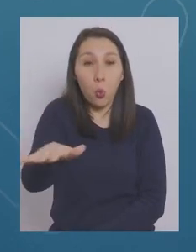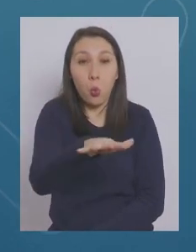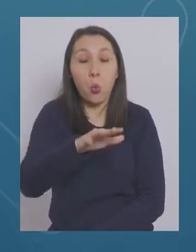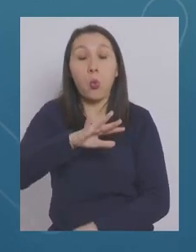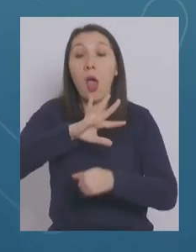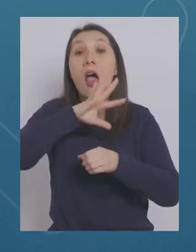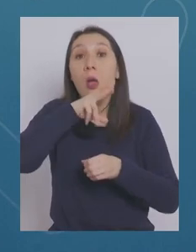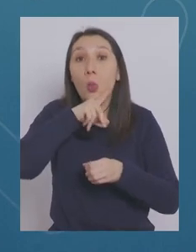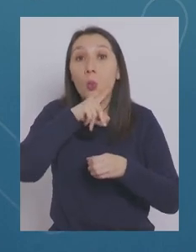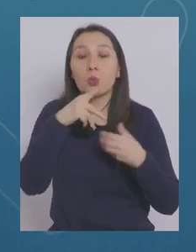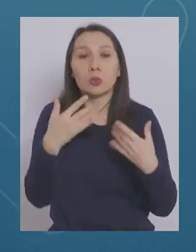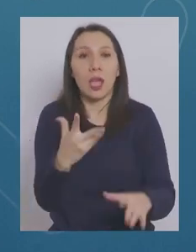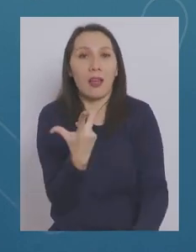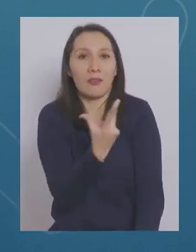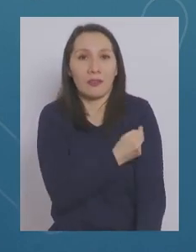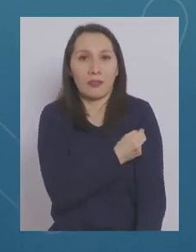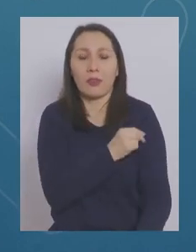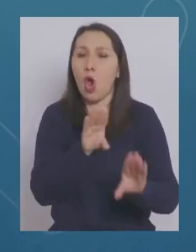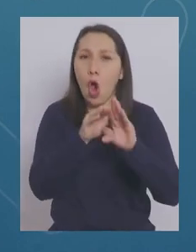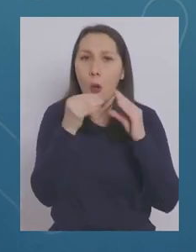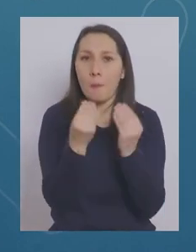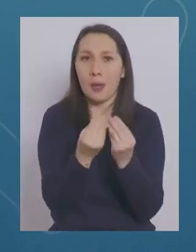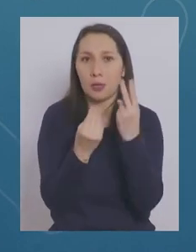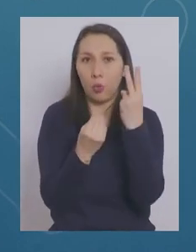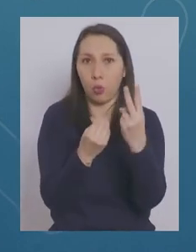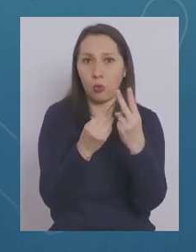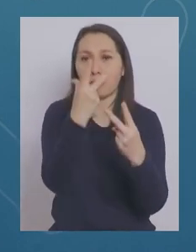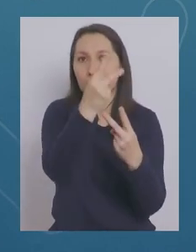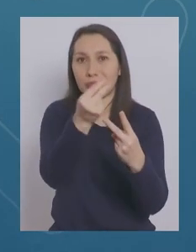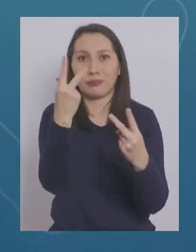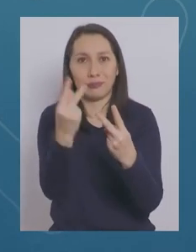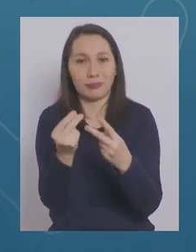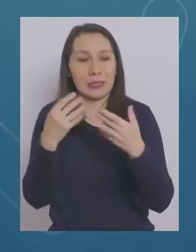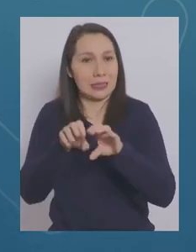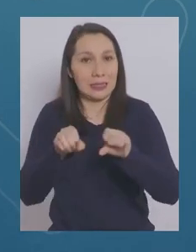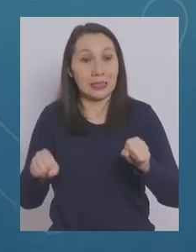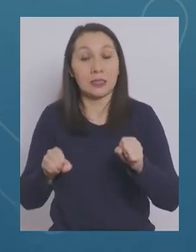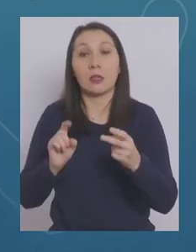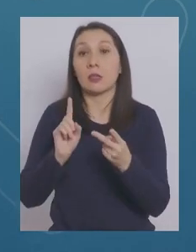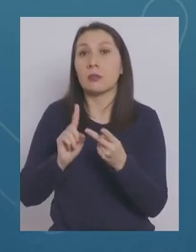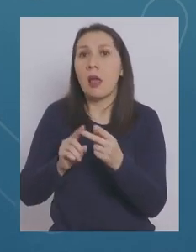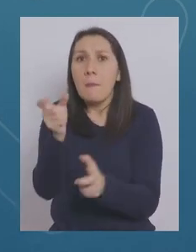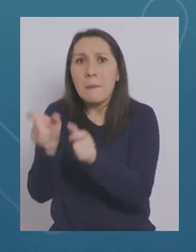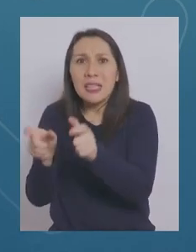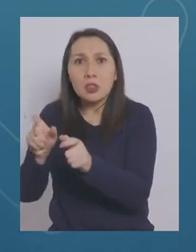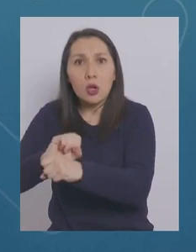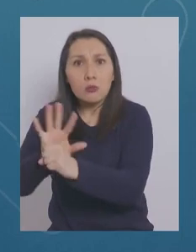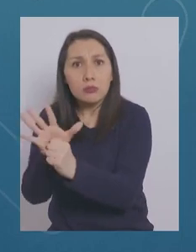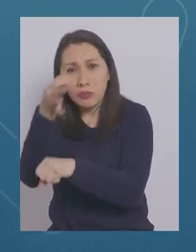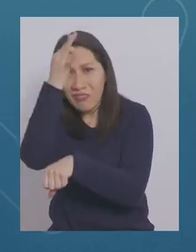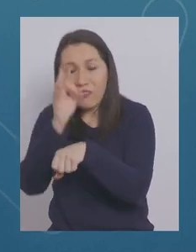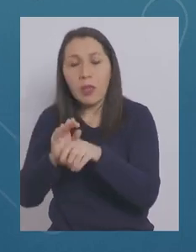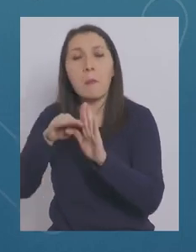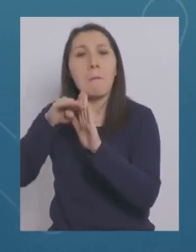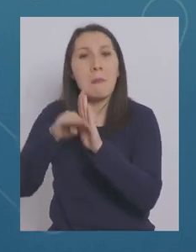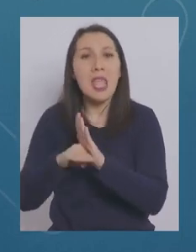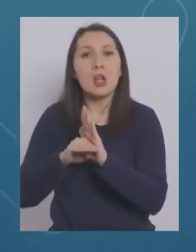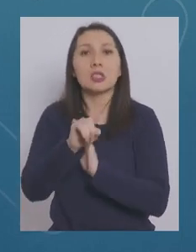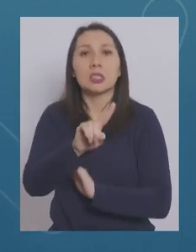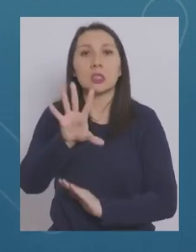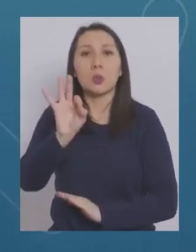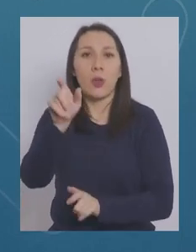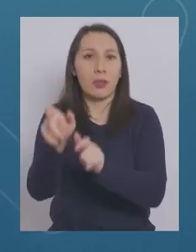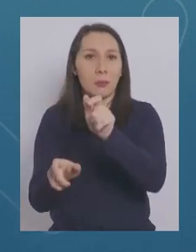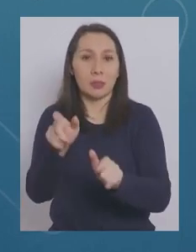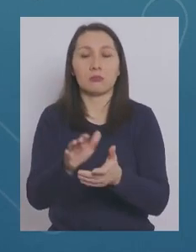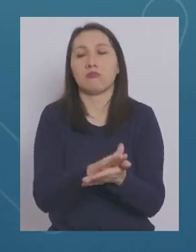adulta vacunada con el esquema completo. Y segundo, que la tasa de activos sea menor a 150. Vale